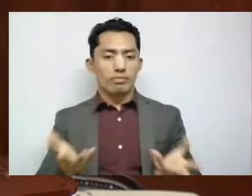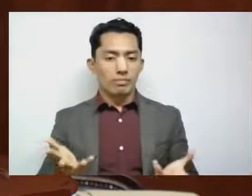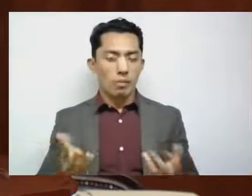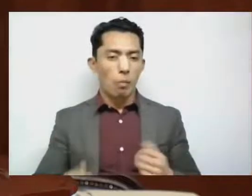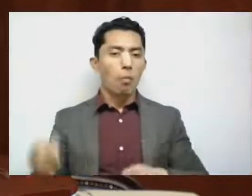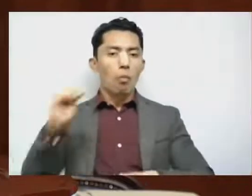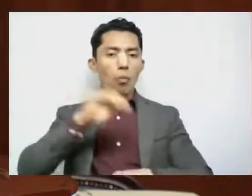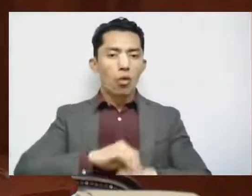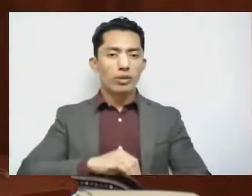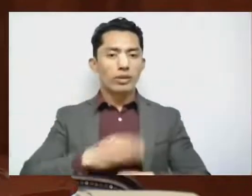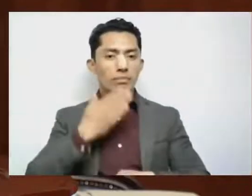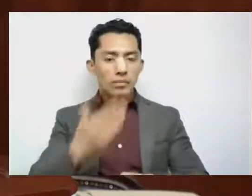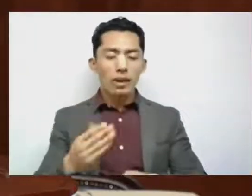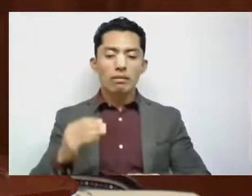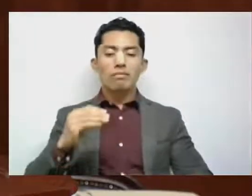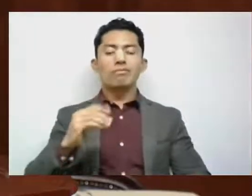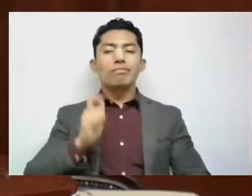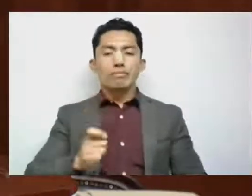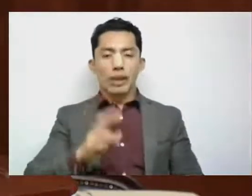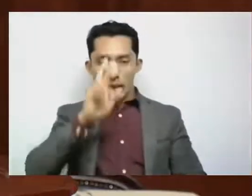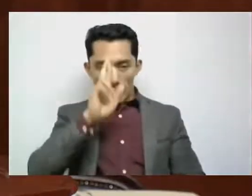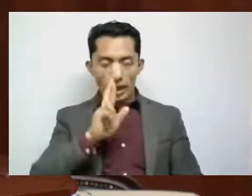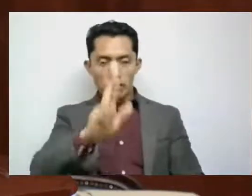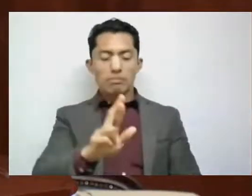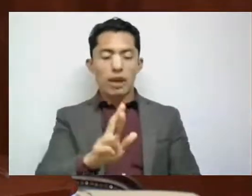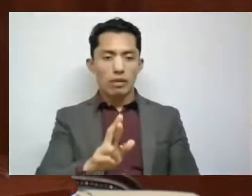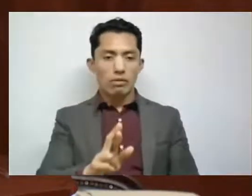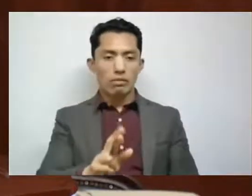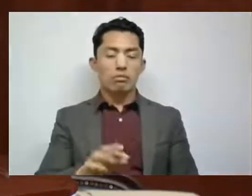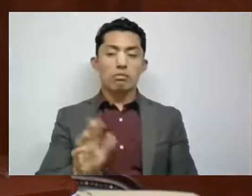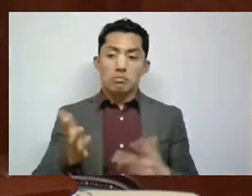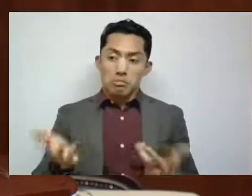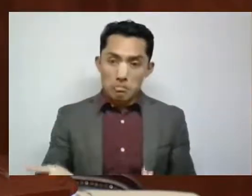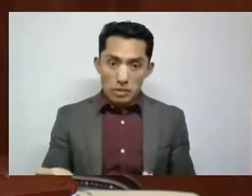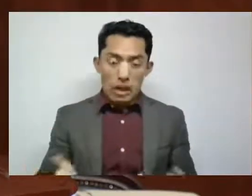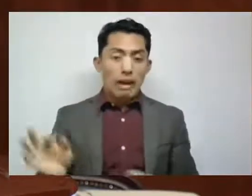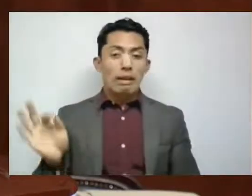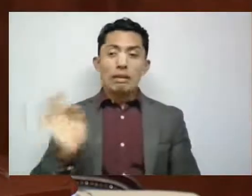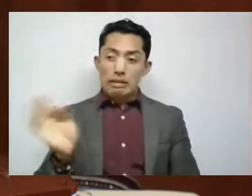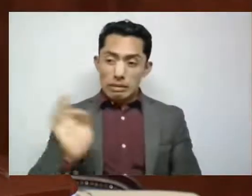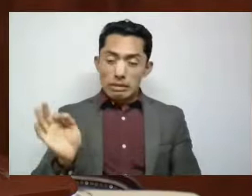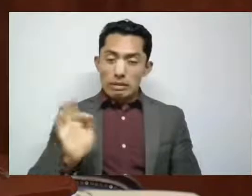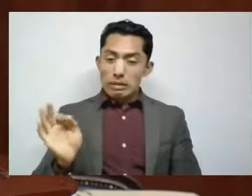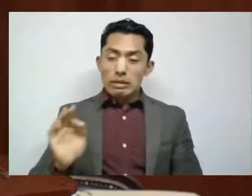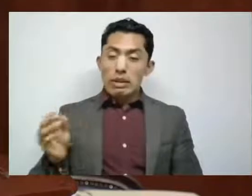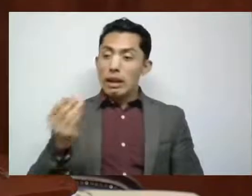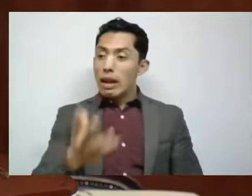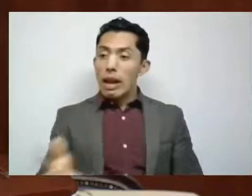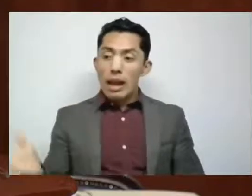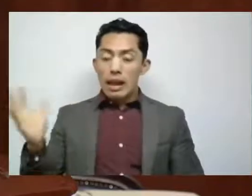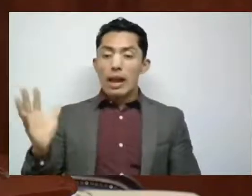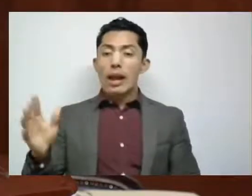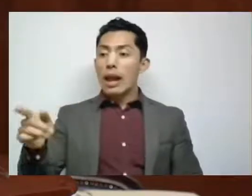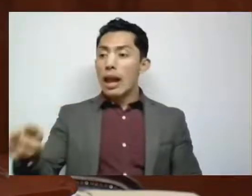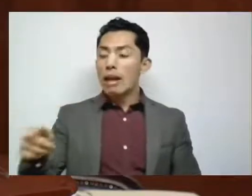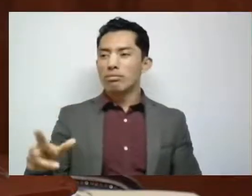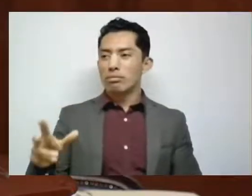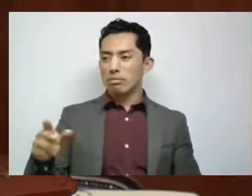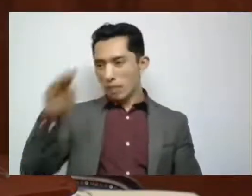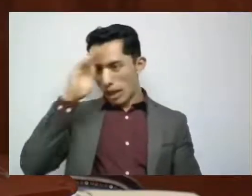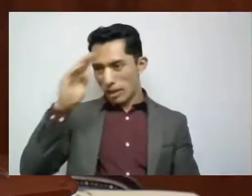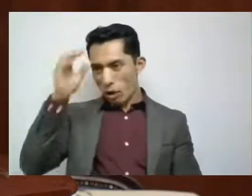respetuosa con quien tengamos incluso la disidencia.